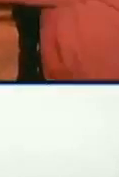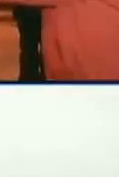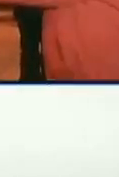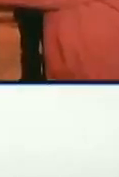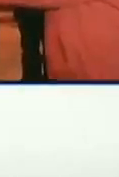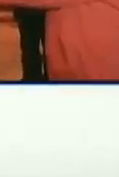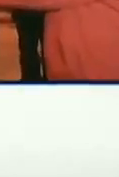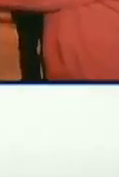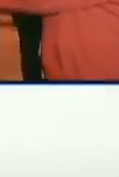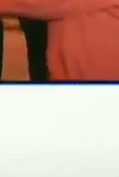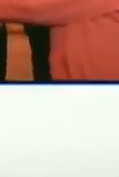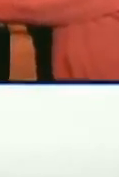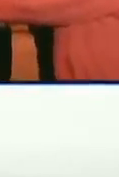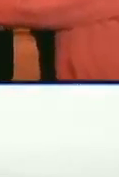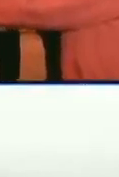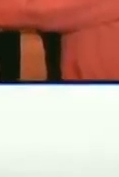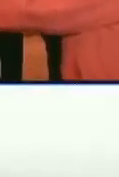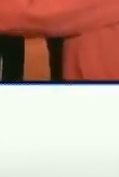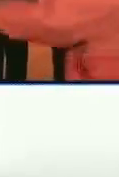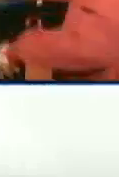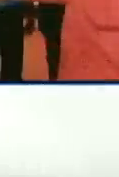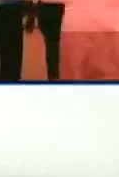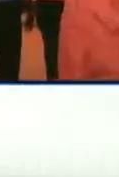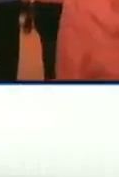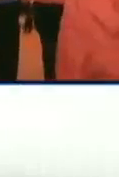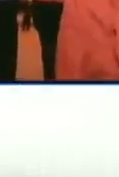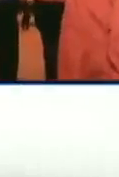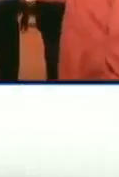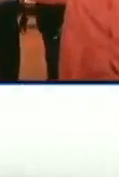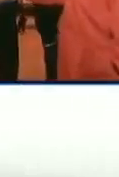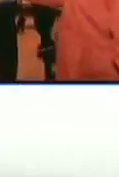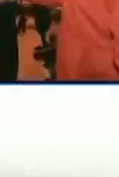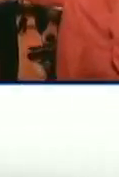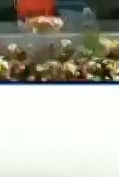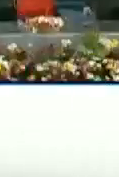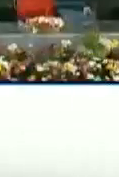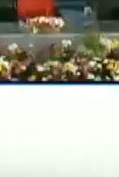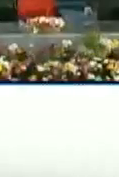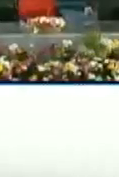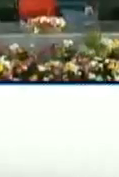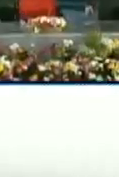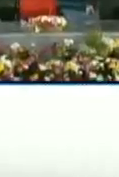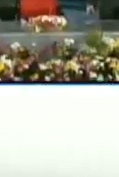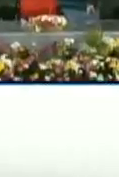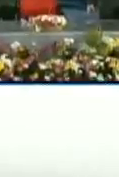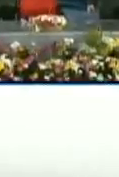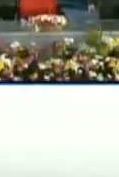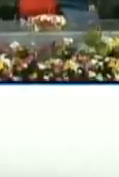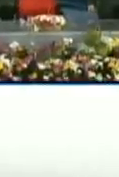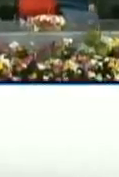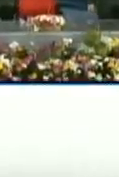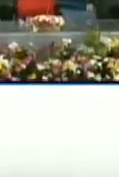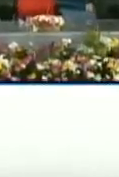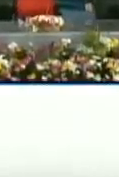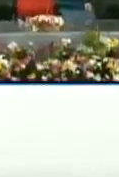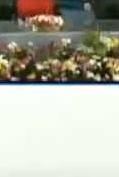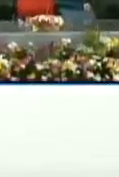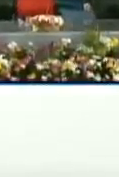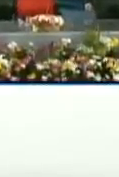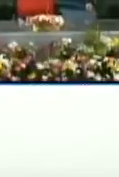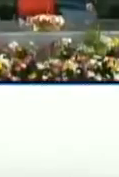vicepresidenta Rosario Murillo. Estuvimos compartiendo en Nicaragua,